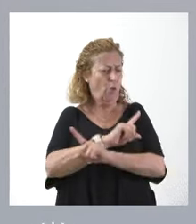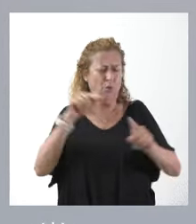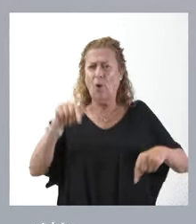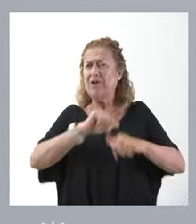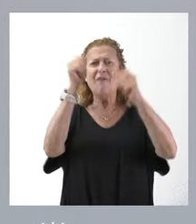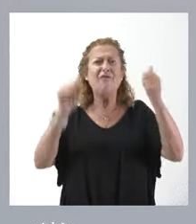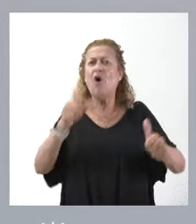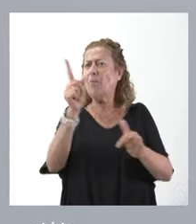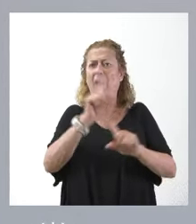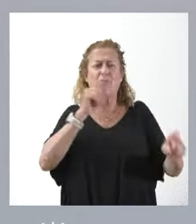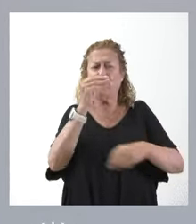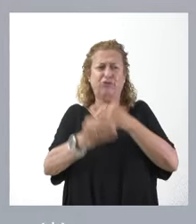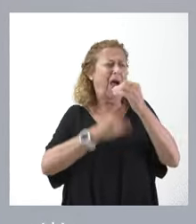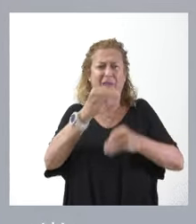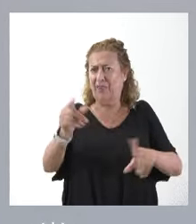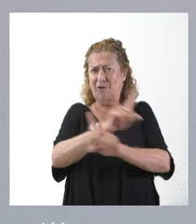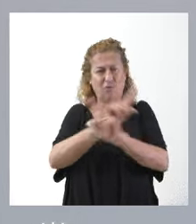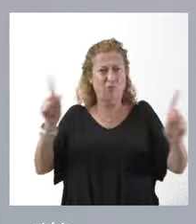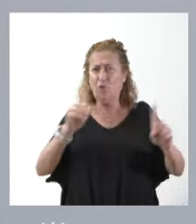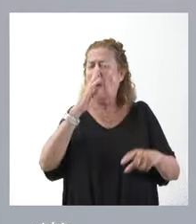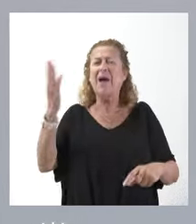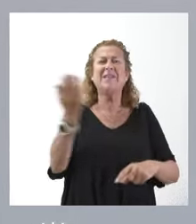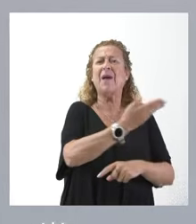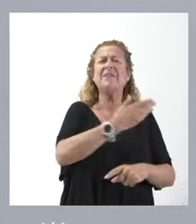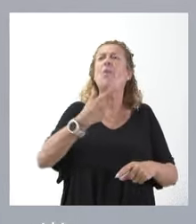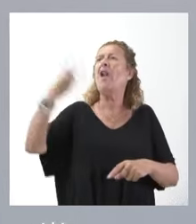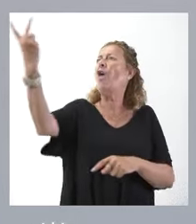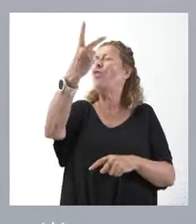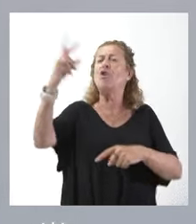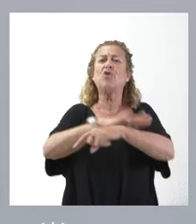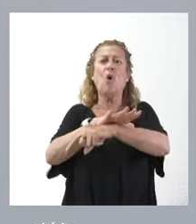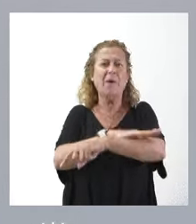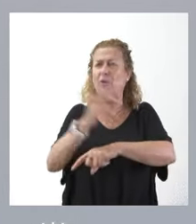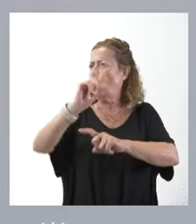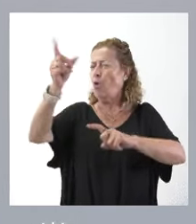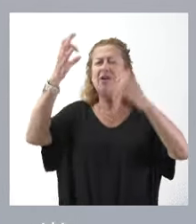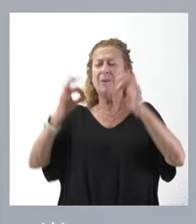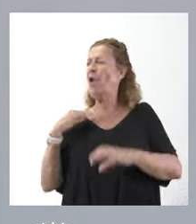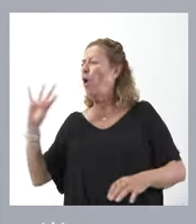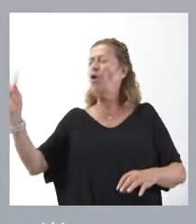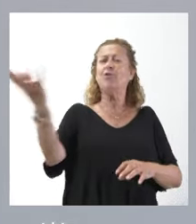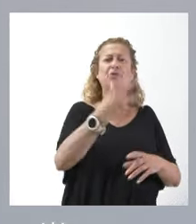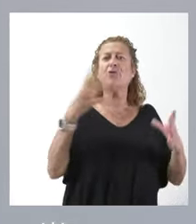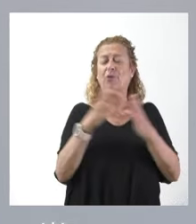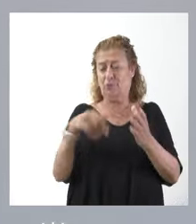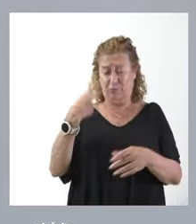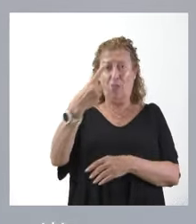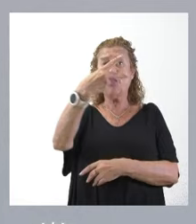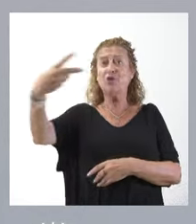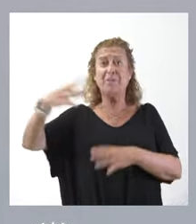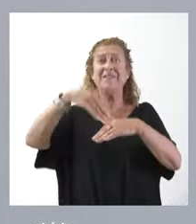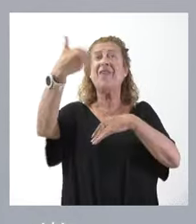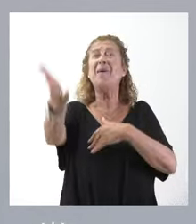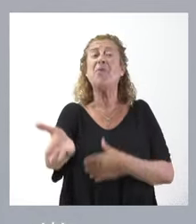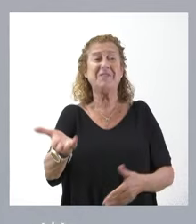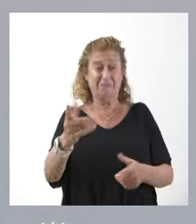de financiación a través de una vía bilateral, siempre sería multilateral y no han pasado ni dos semanas y vimos que aquello